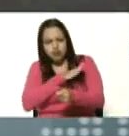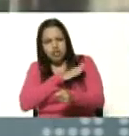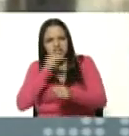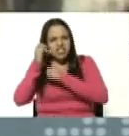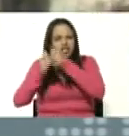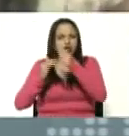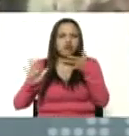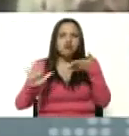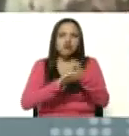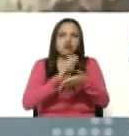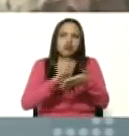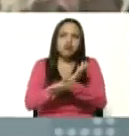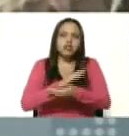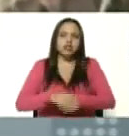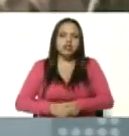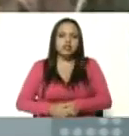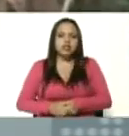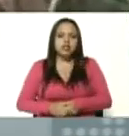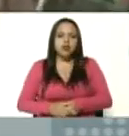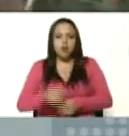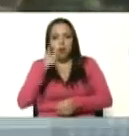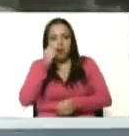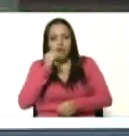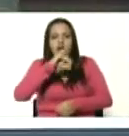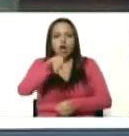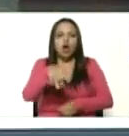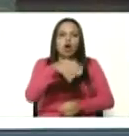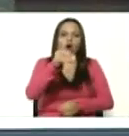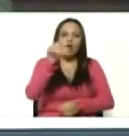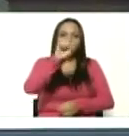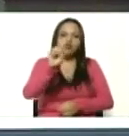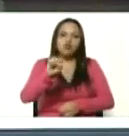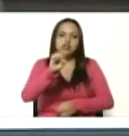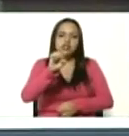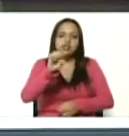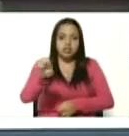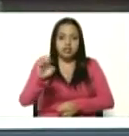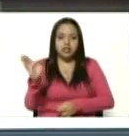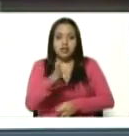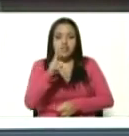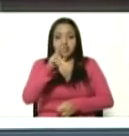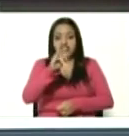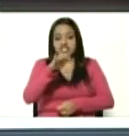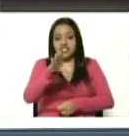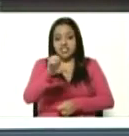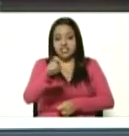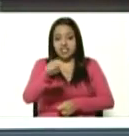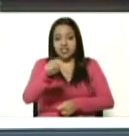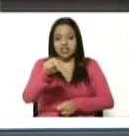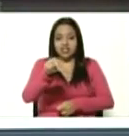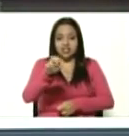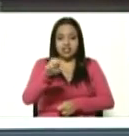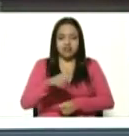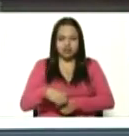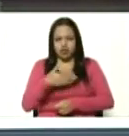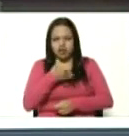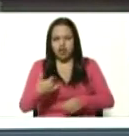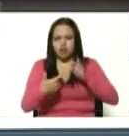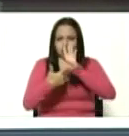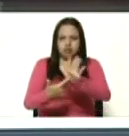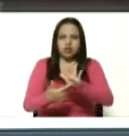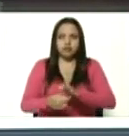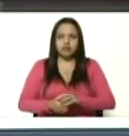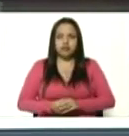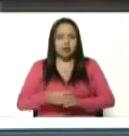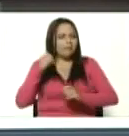el video de José Vicente Rangel explicando el 11 12 13 de abril bueno yo quiero pasarlo ahora quiero pasarlo mira